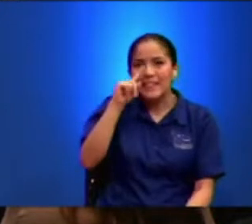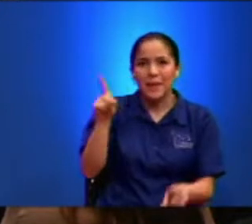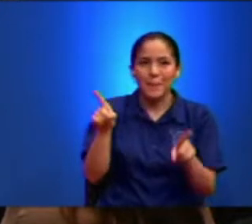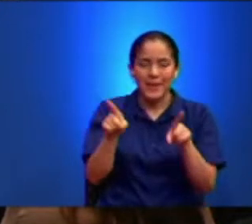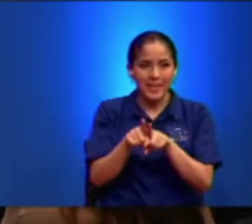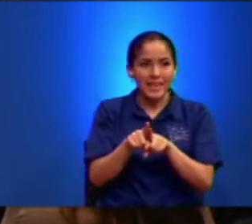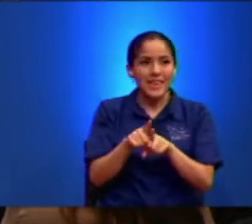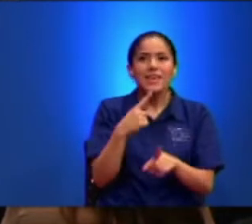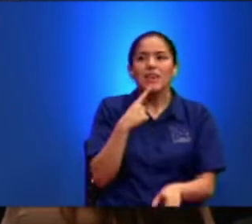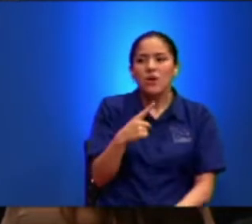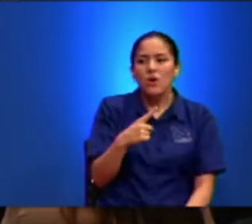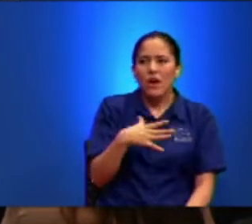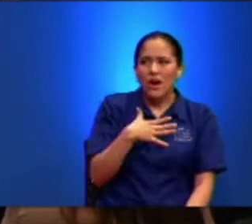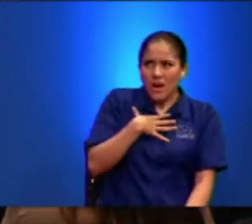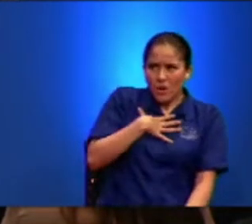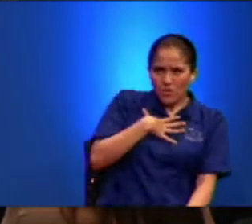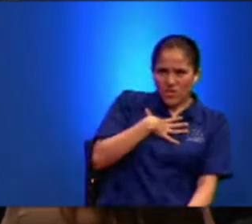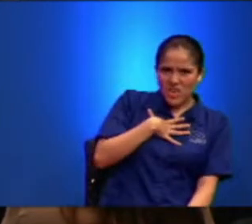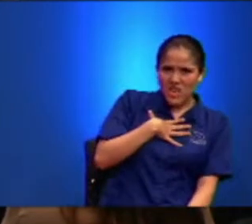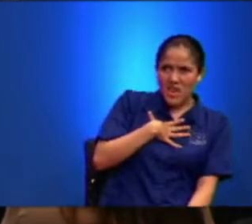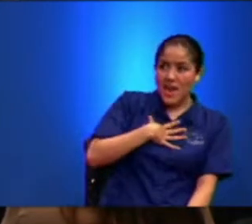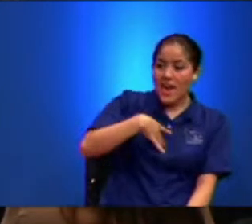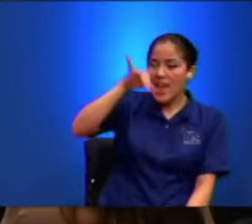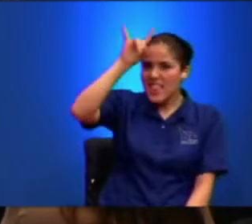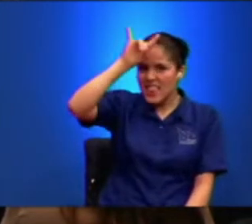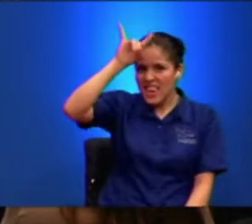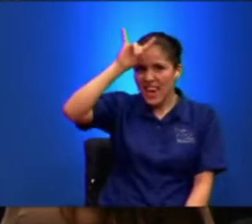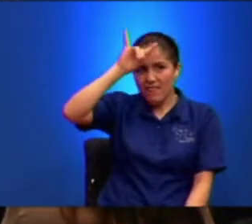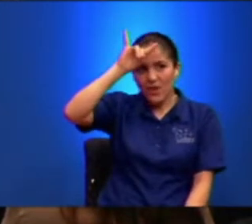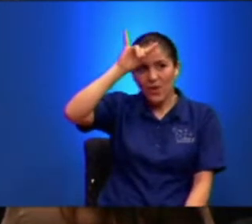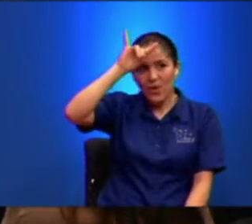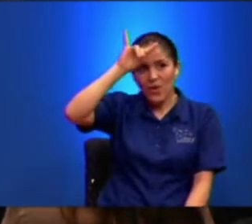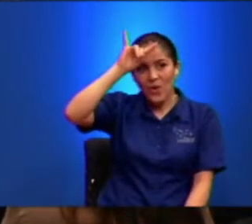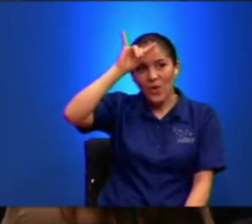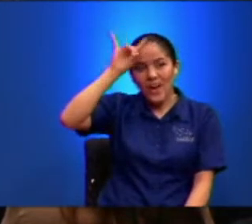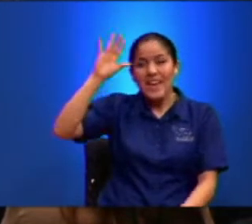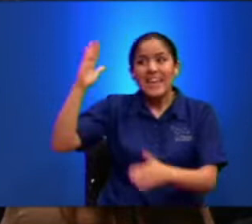Y dijo Uy El diablo Y se puso La